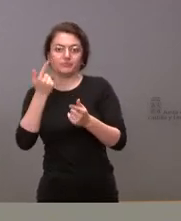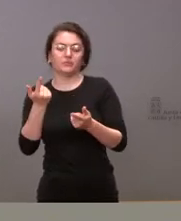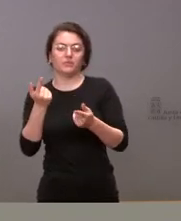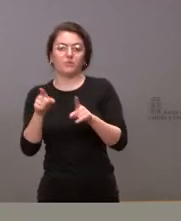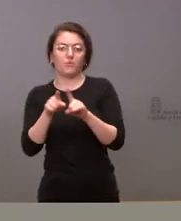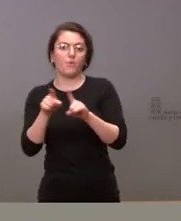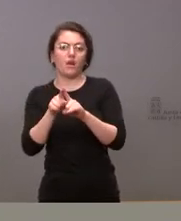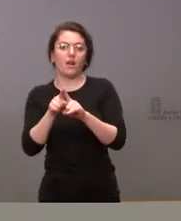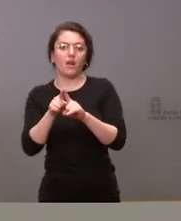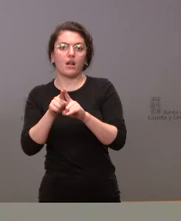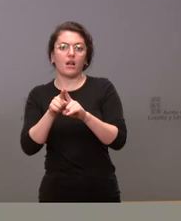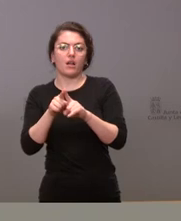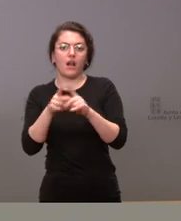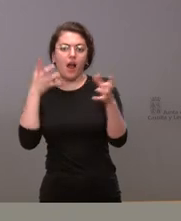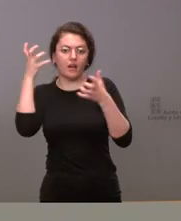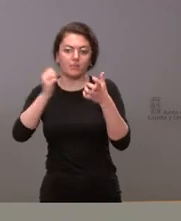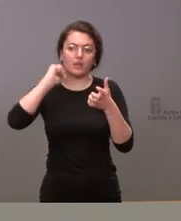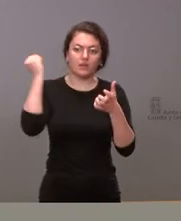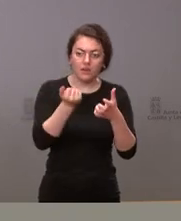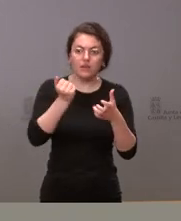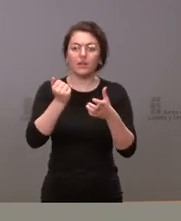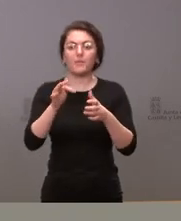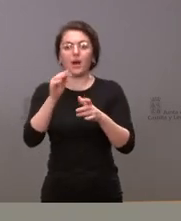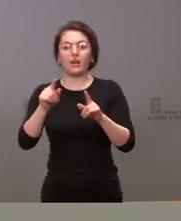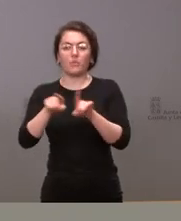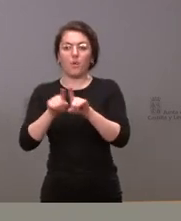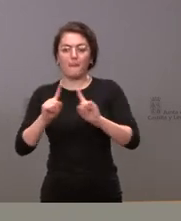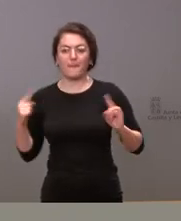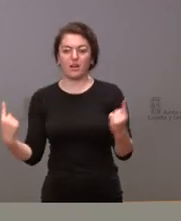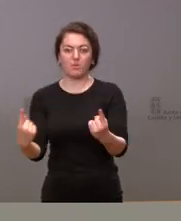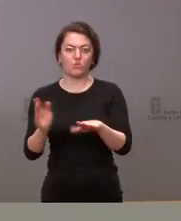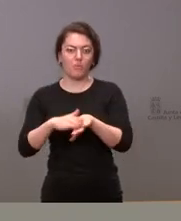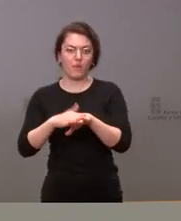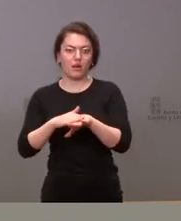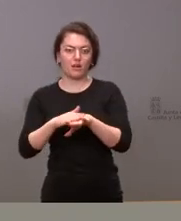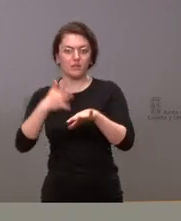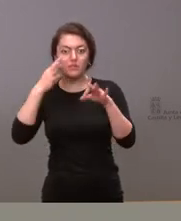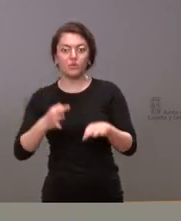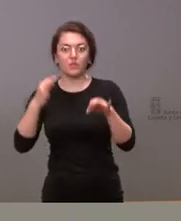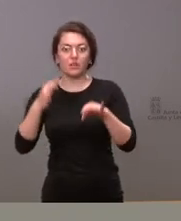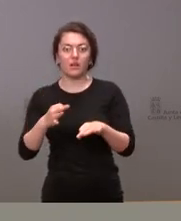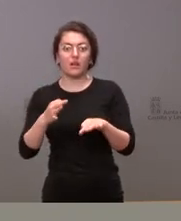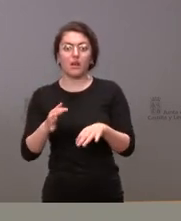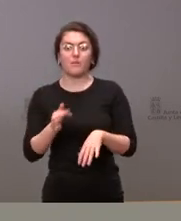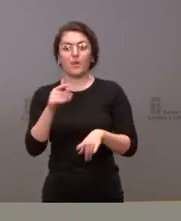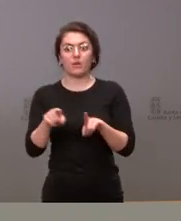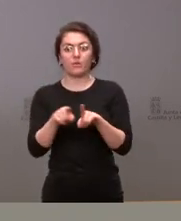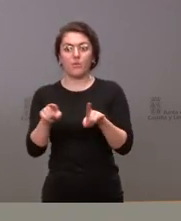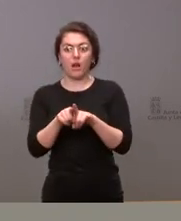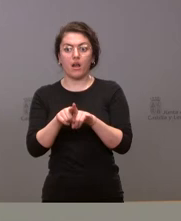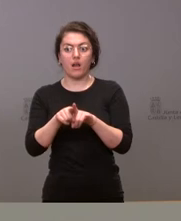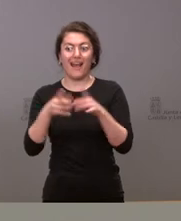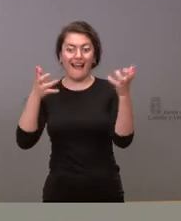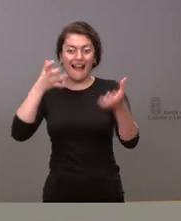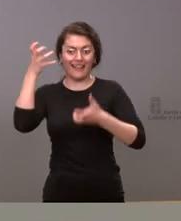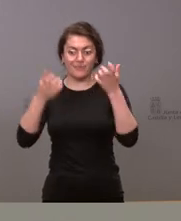que están allí también la creación de una serie de perímetros de seguridad en el entorno e impedir la salida de animales vivos incluso de otras granjas que están